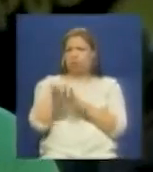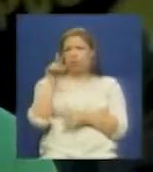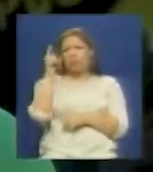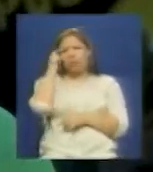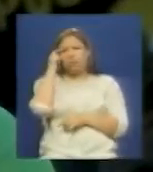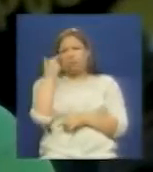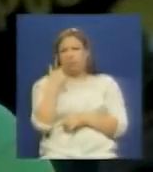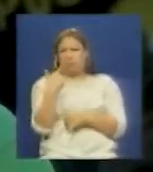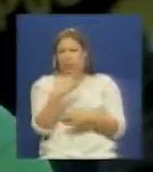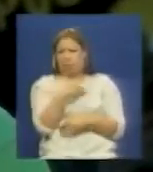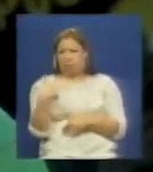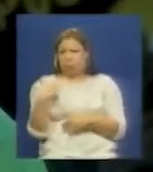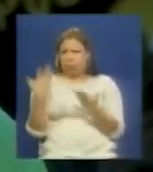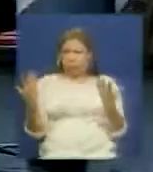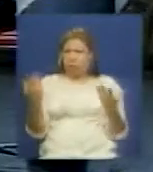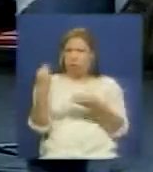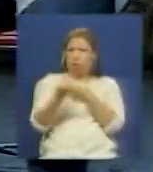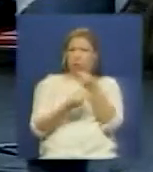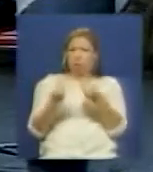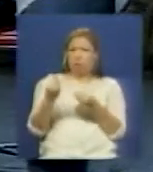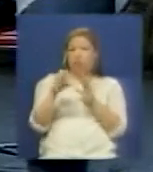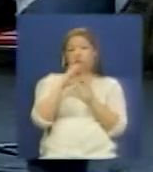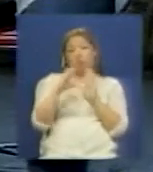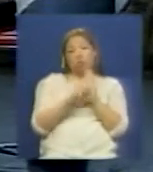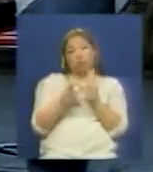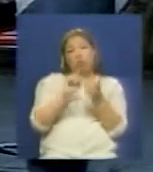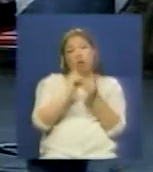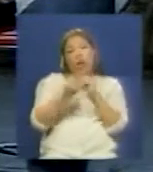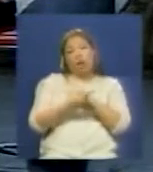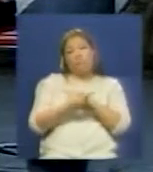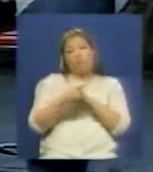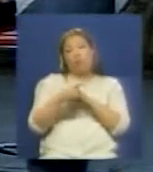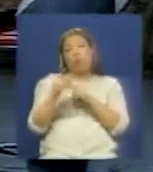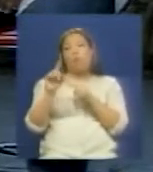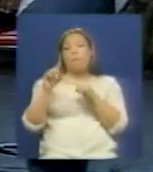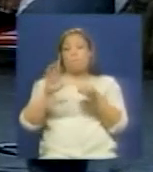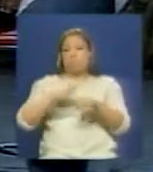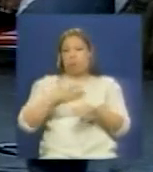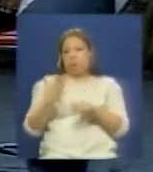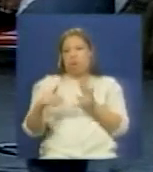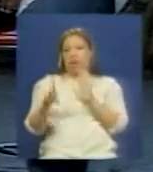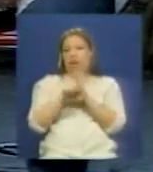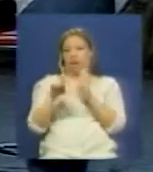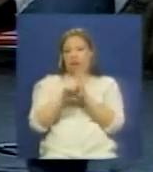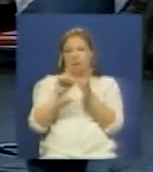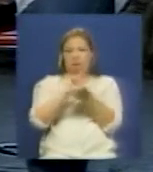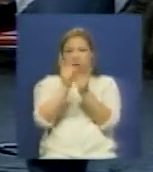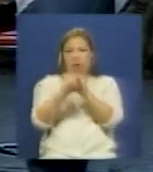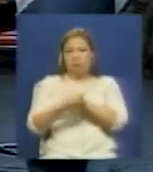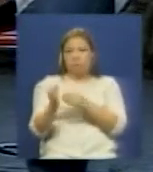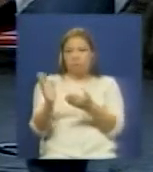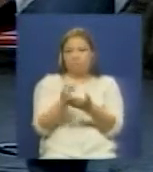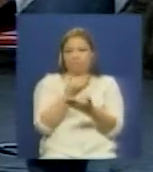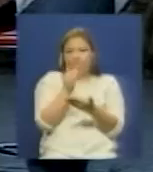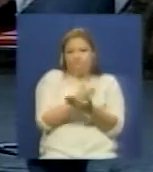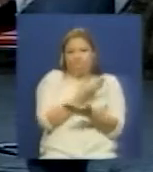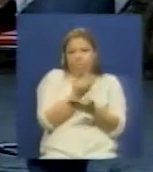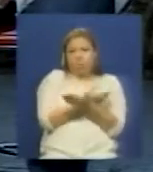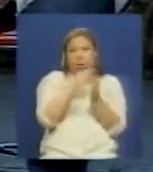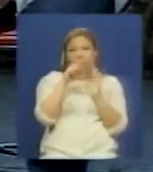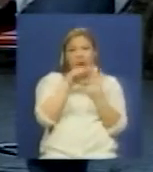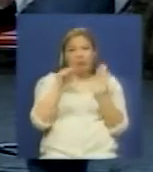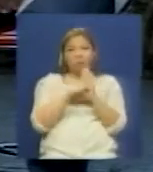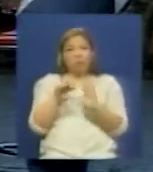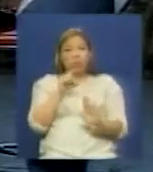supuesto ellos van a querer reformar la constitución para hacer de ella un apéndice de lo que ellos quieren